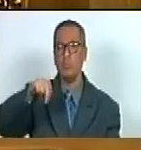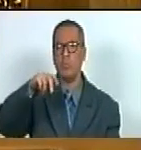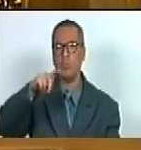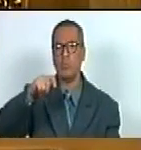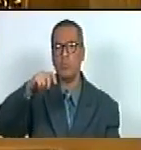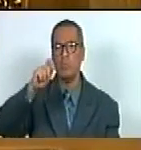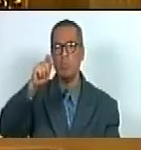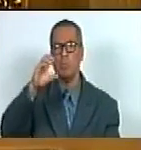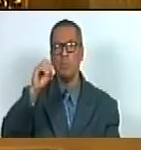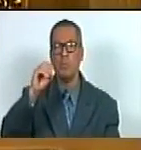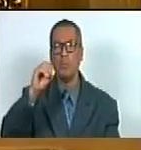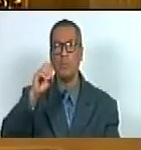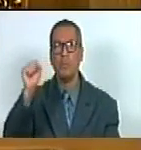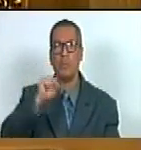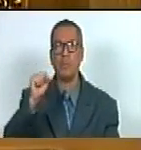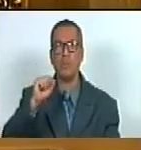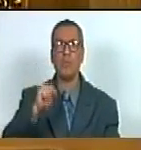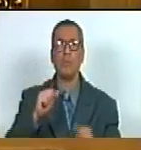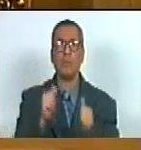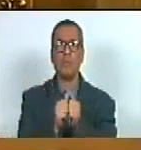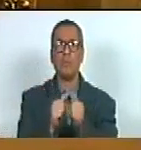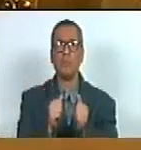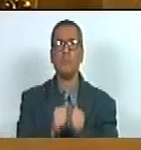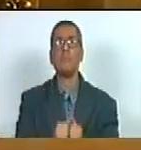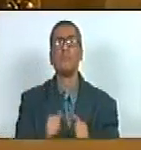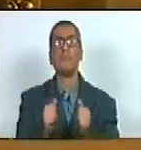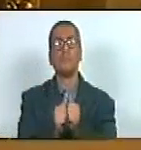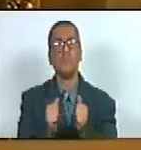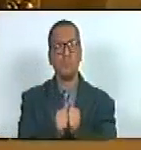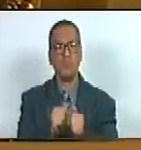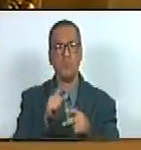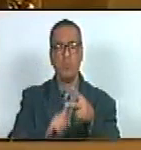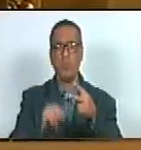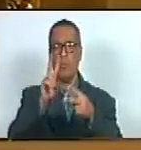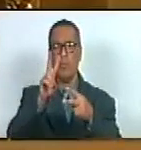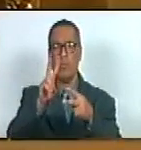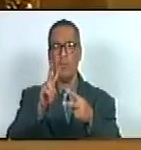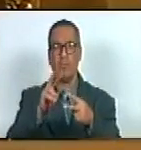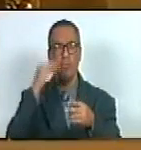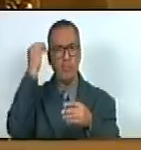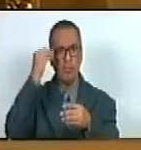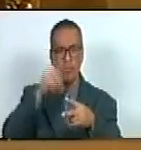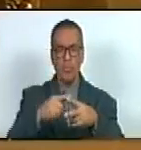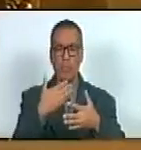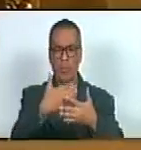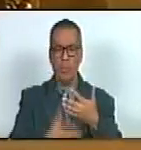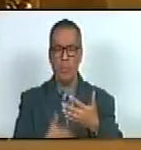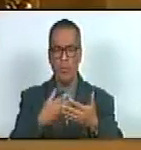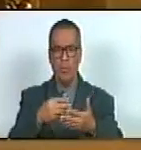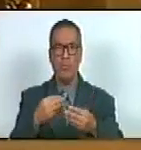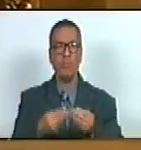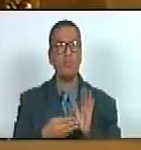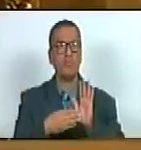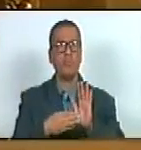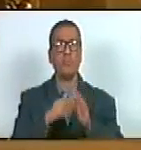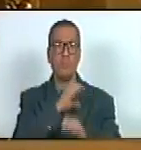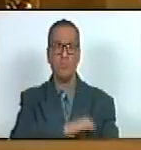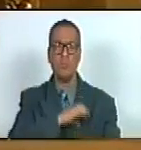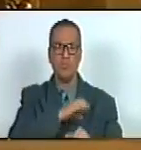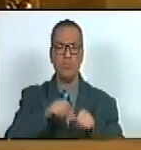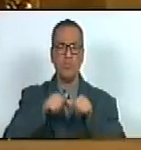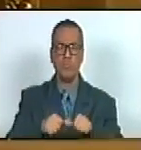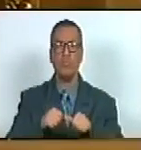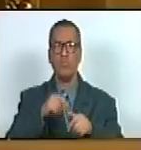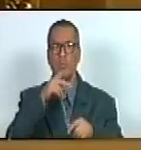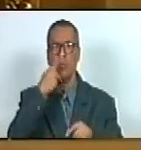del municipio Simón Rodríguez estado en suátegui punto número dos considerar el informe presentado por la comisión permanente de